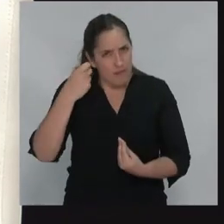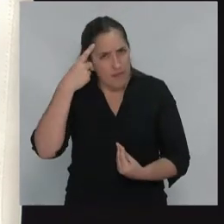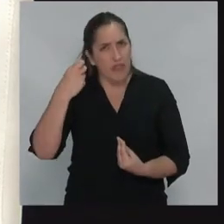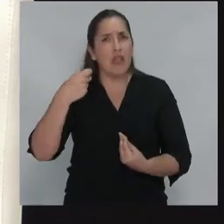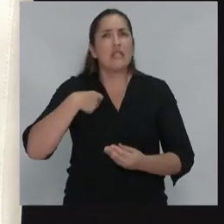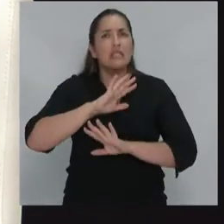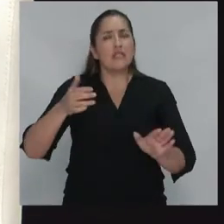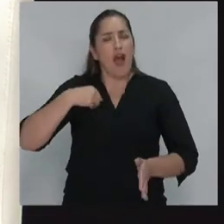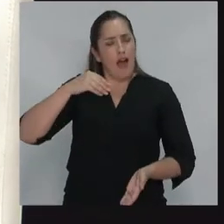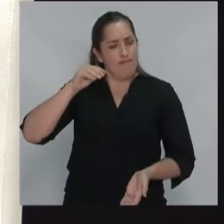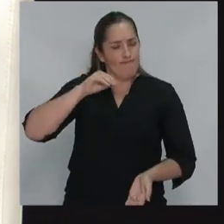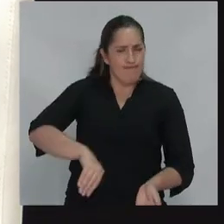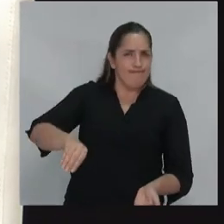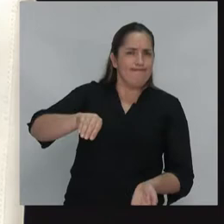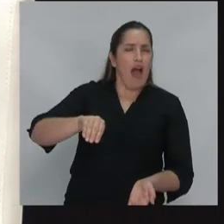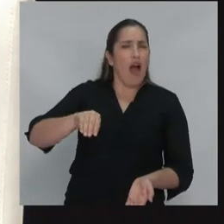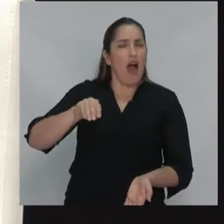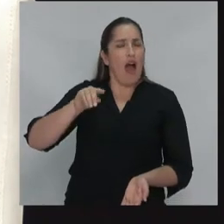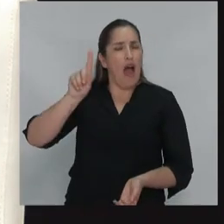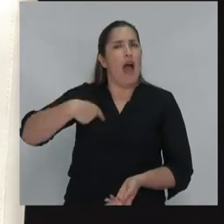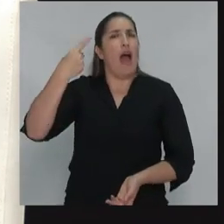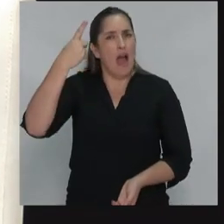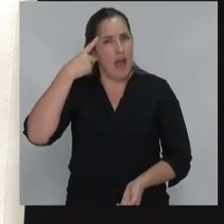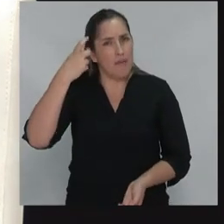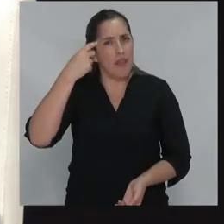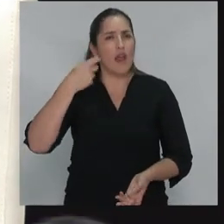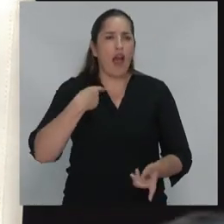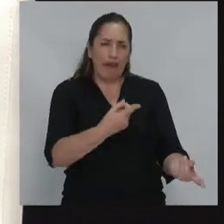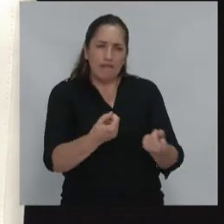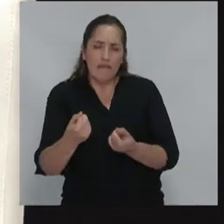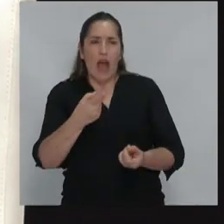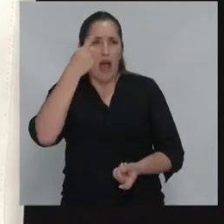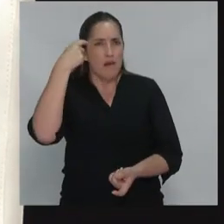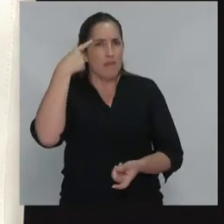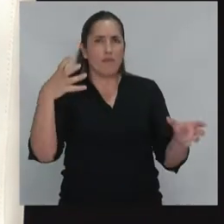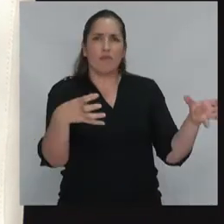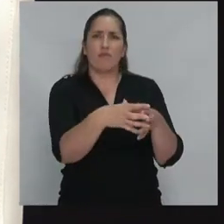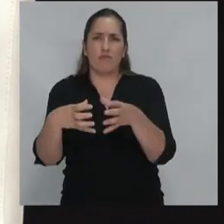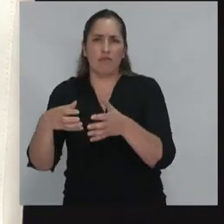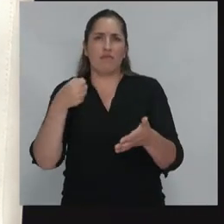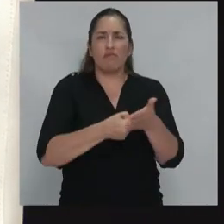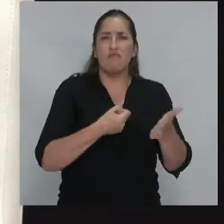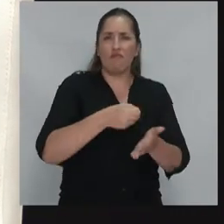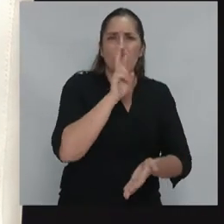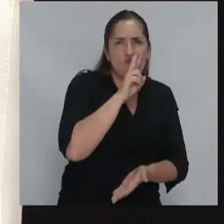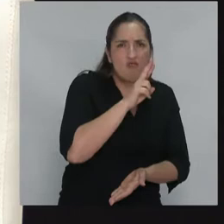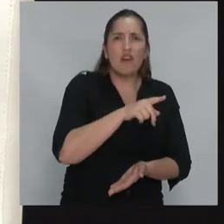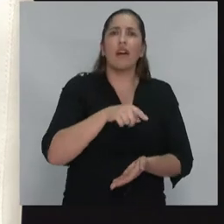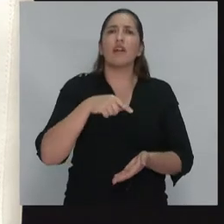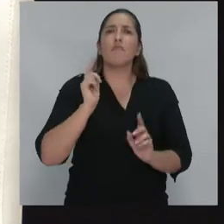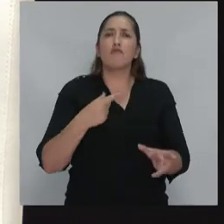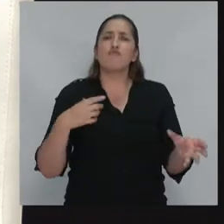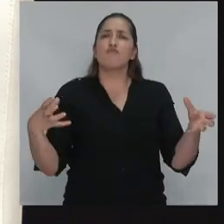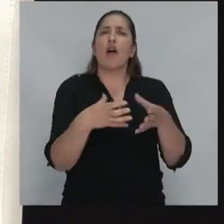derrotas como decía Goran para aprender del movimiento feminista para aprender de lo mejor de nuestra tradición